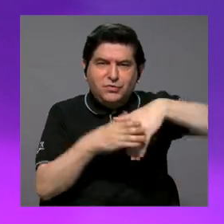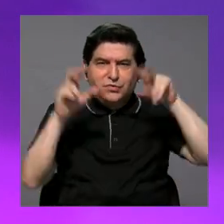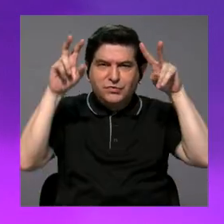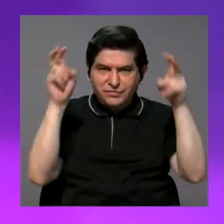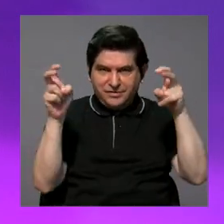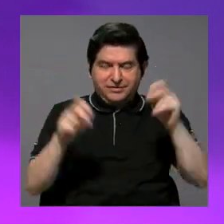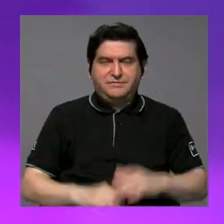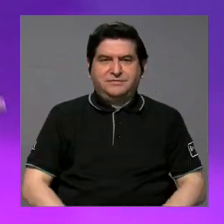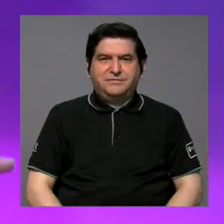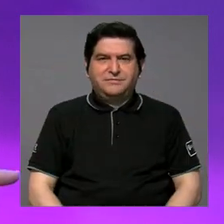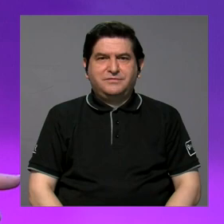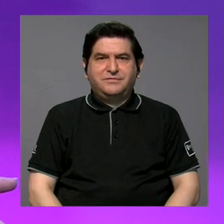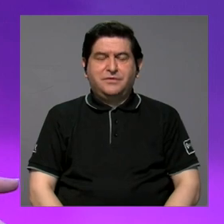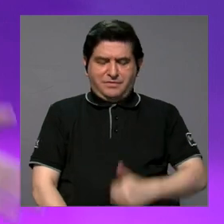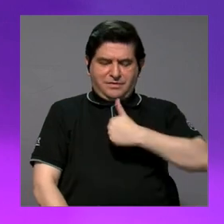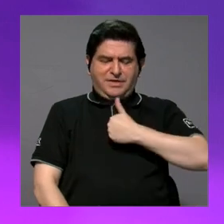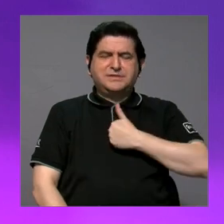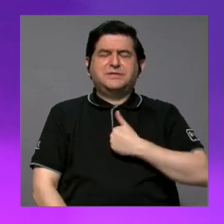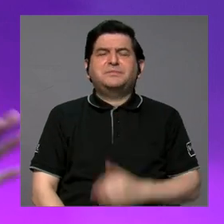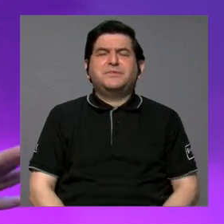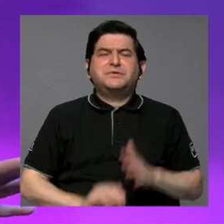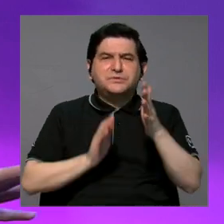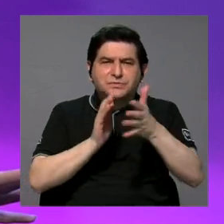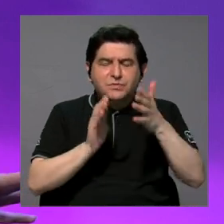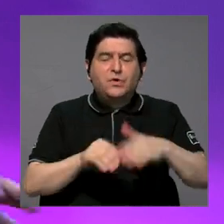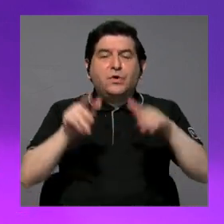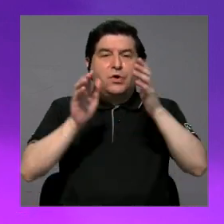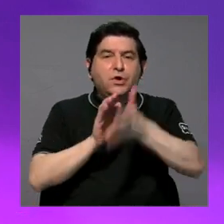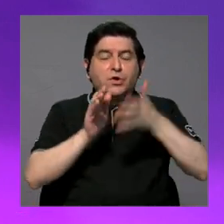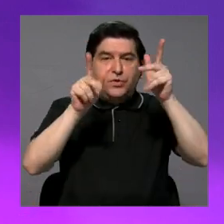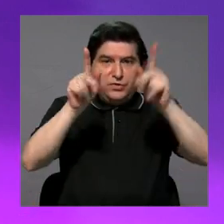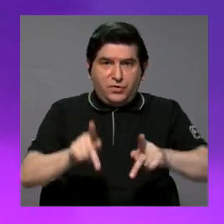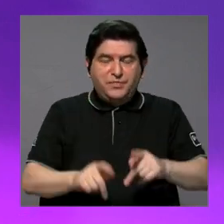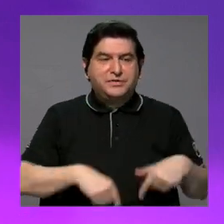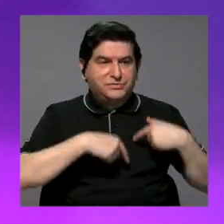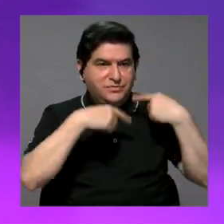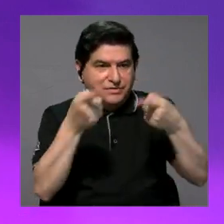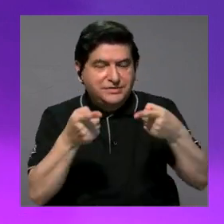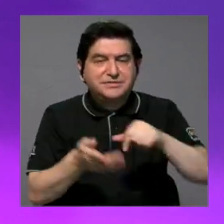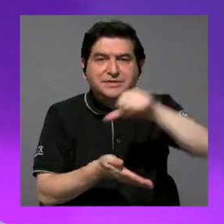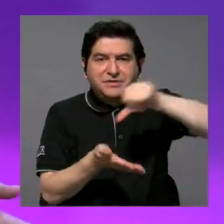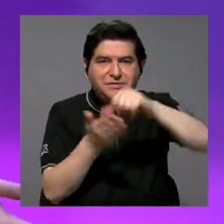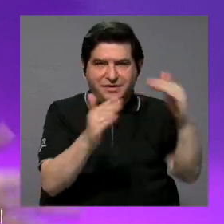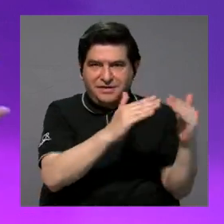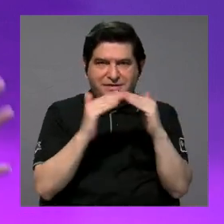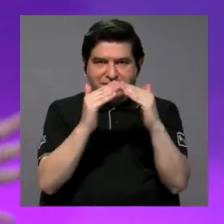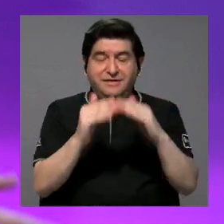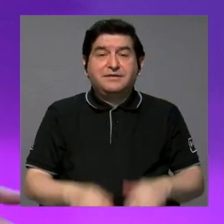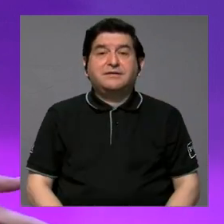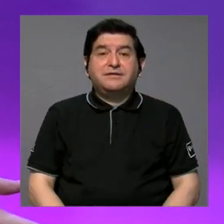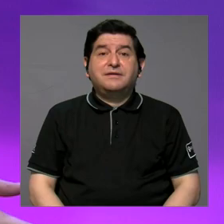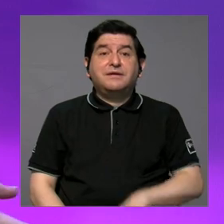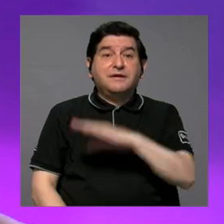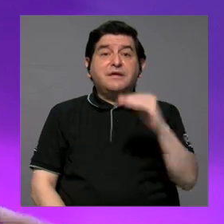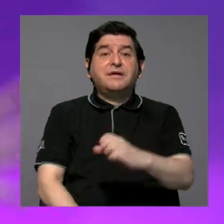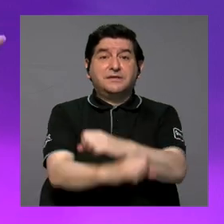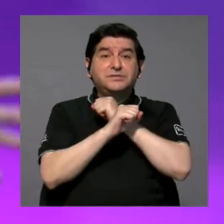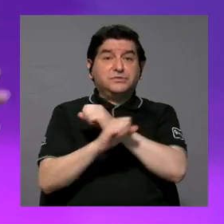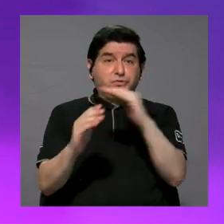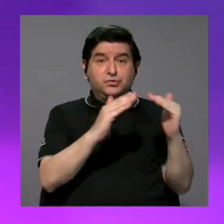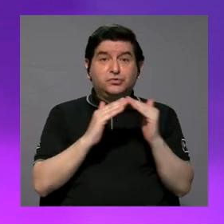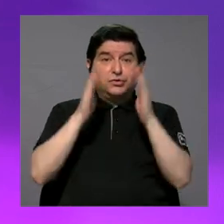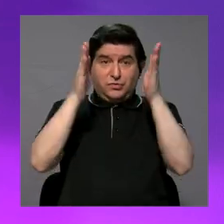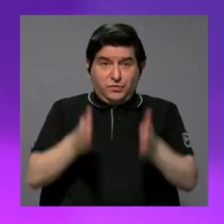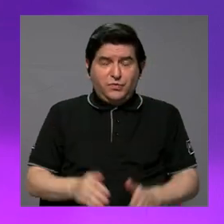temas está el autocuido y el cuido de las personas que también asisten a los centros cívicos y también incluso seguridad ciudadana.